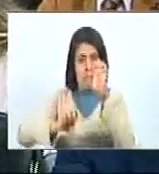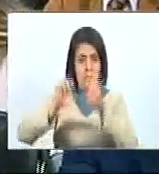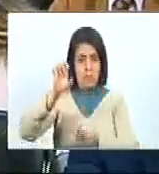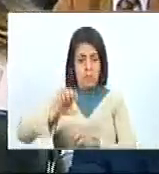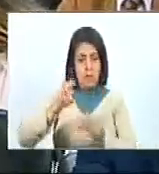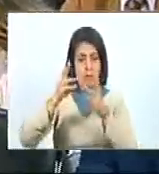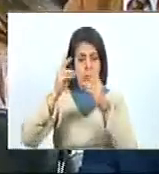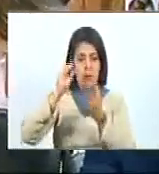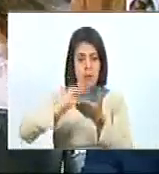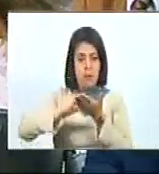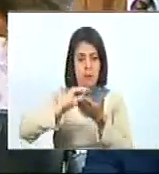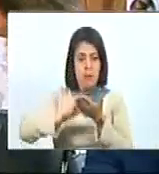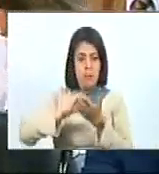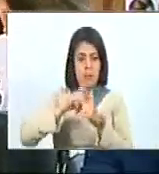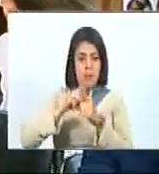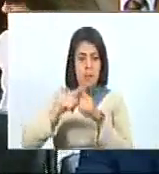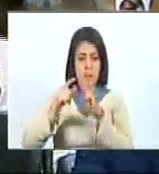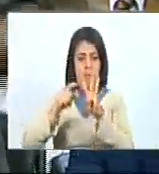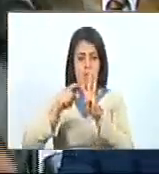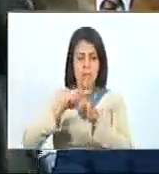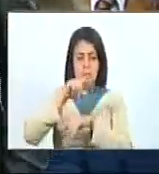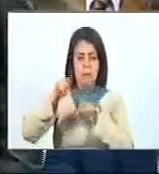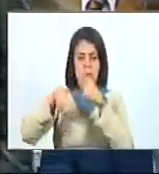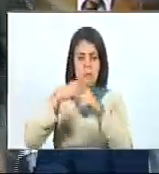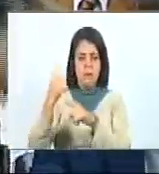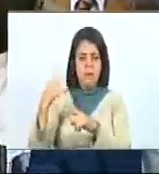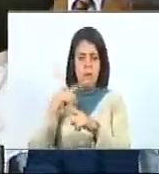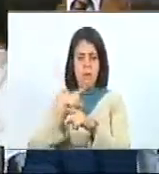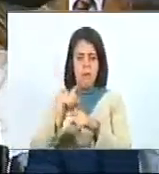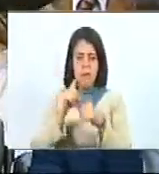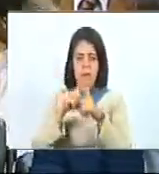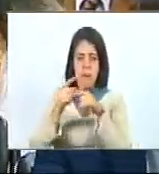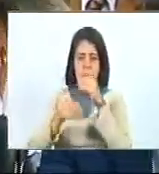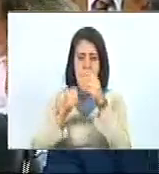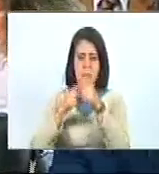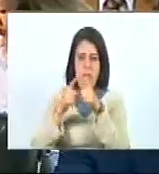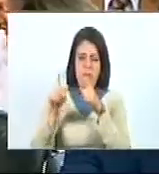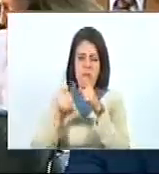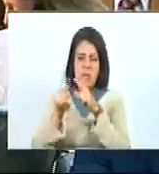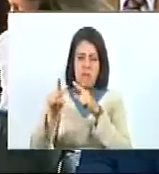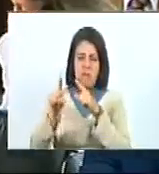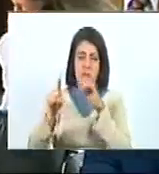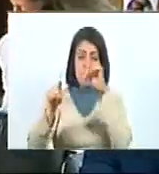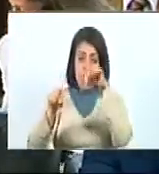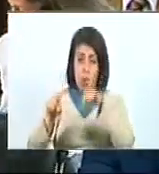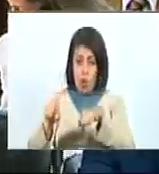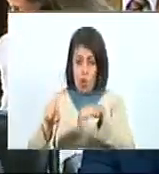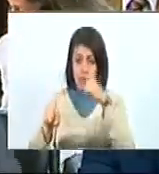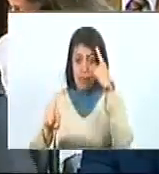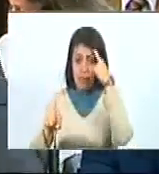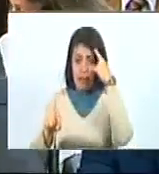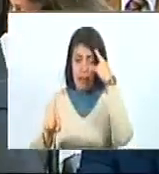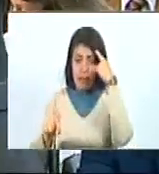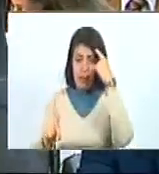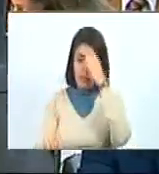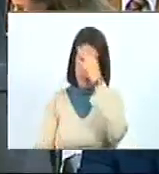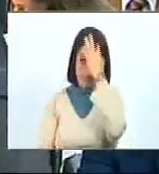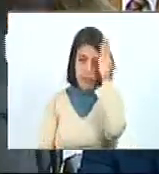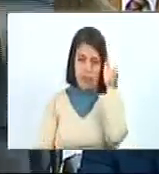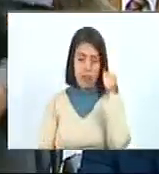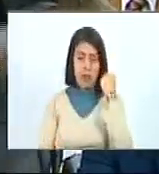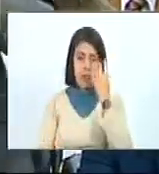cuatro entran coleados y luego pasa uno si a usted le toca entrar hoy ya usted sabe que